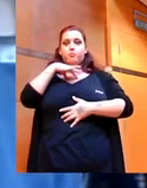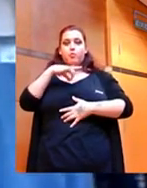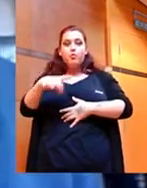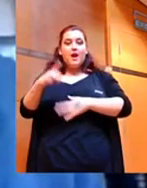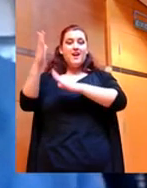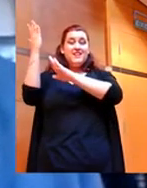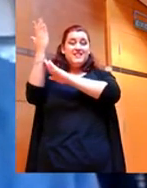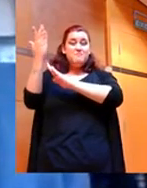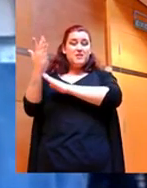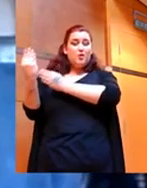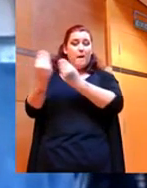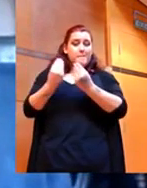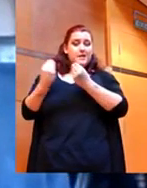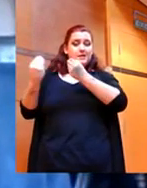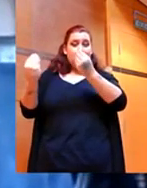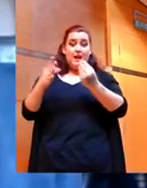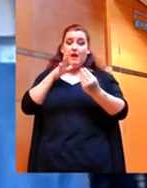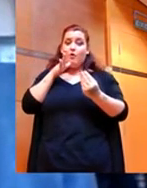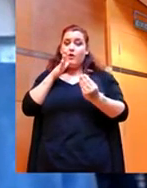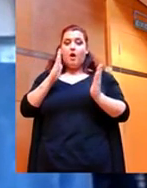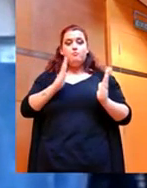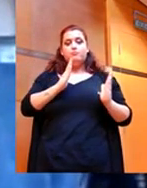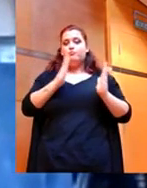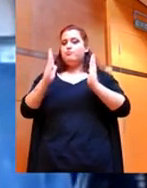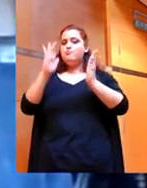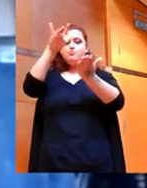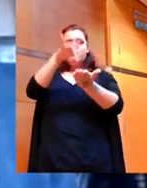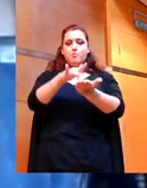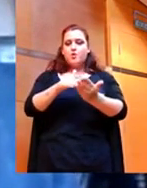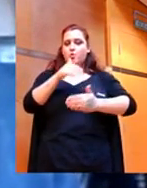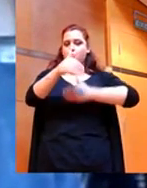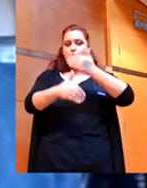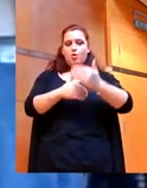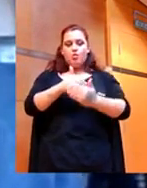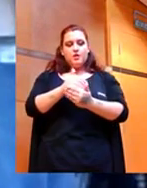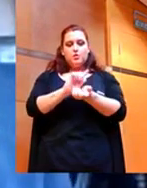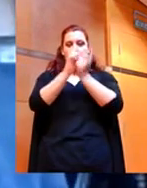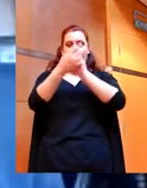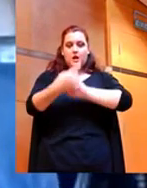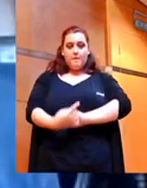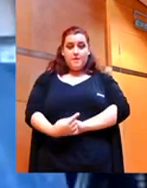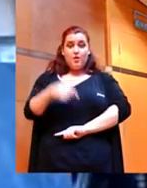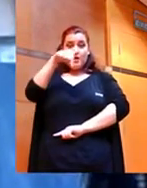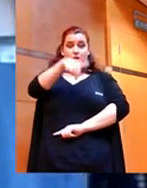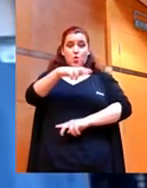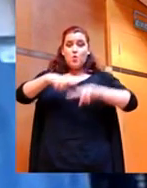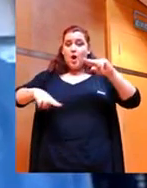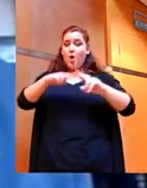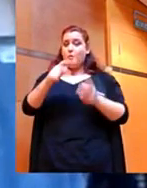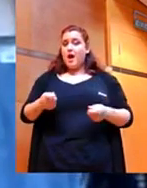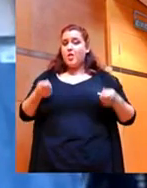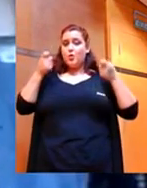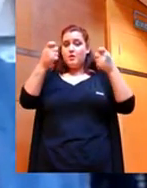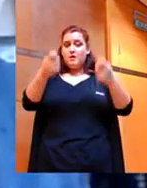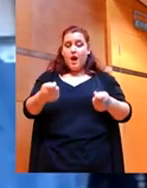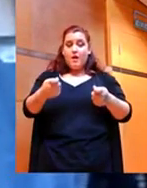que yo supondría. Estamos en otro momento del proceso, estamos en el momento en el que es una obra adjudicada, es una obra